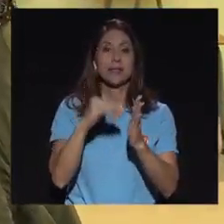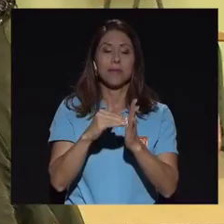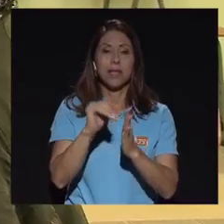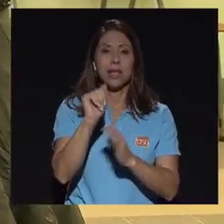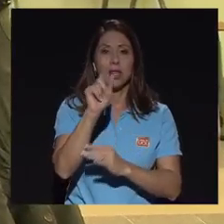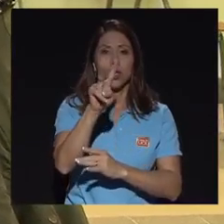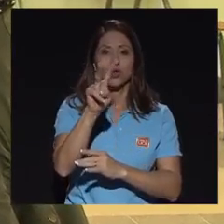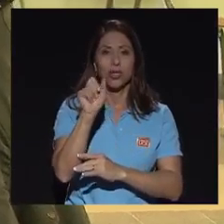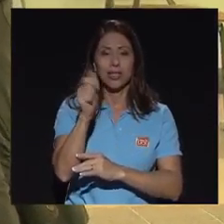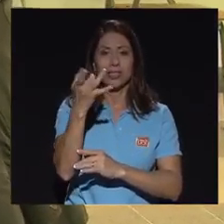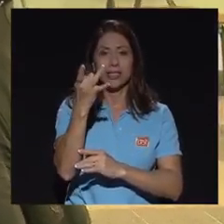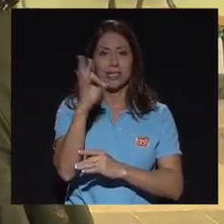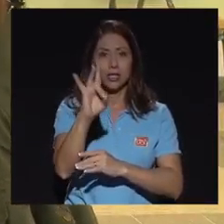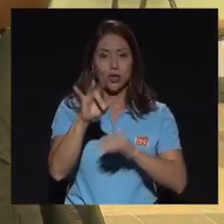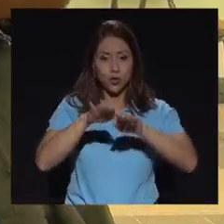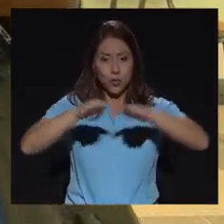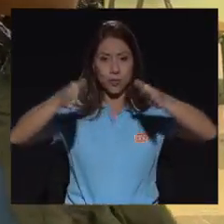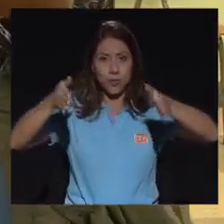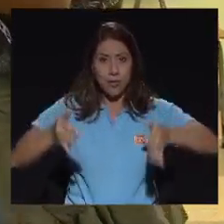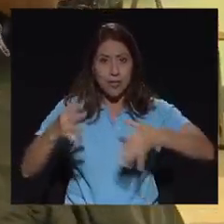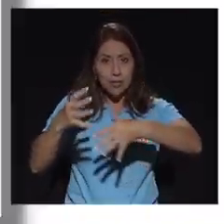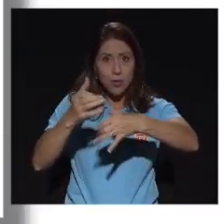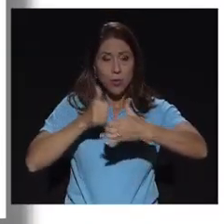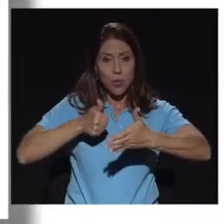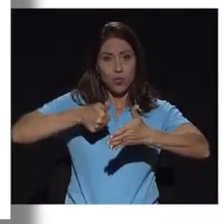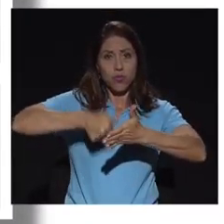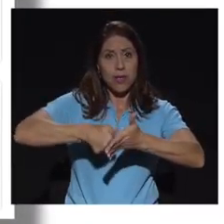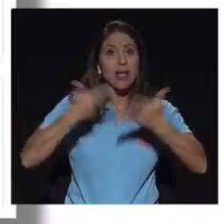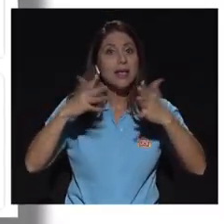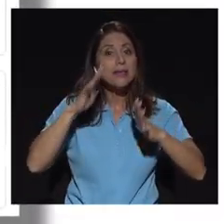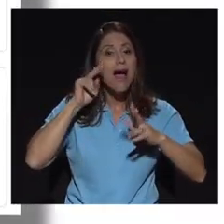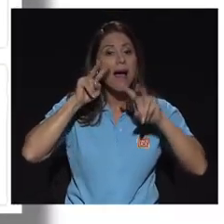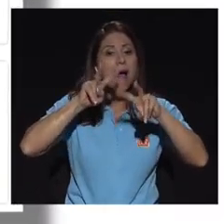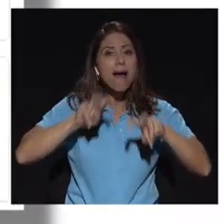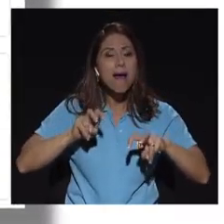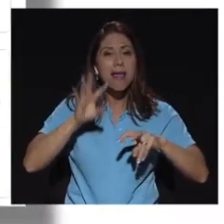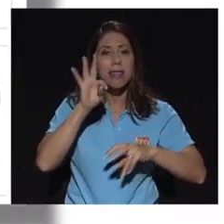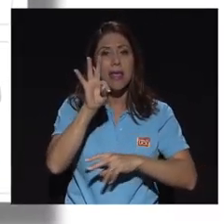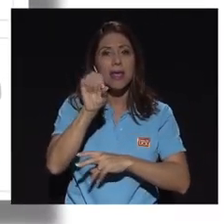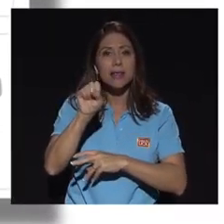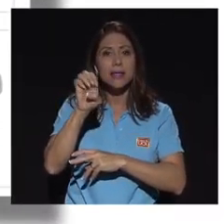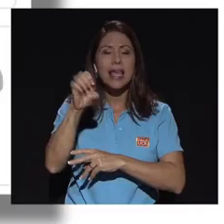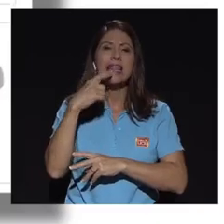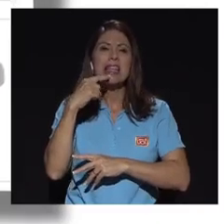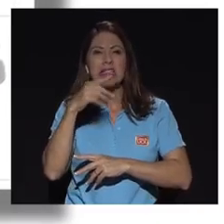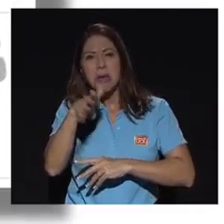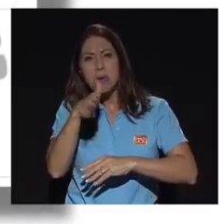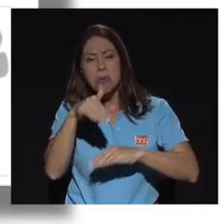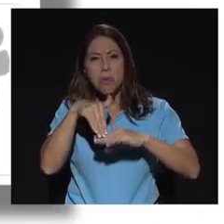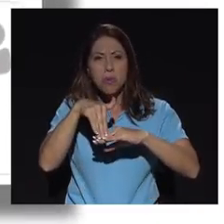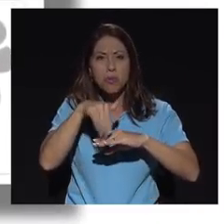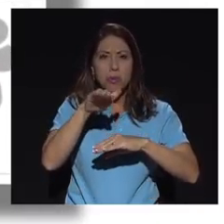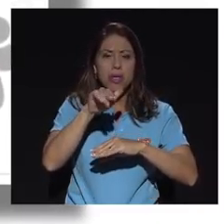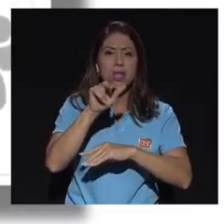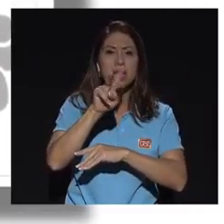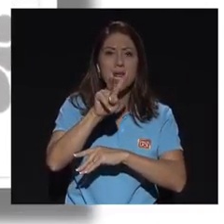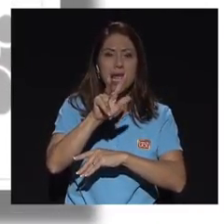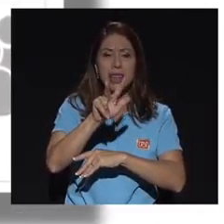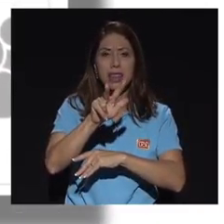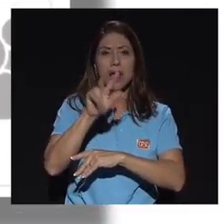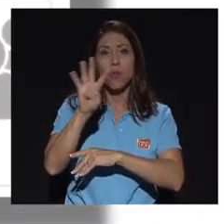juntas procesadas por el Tribunal Supremo de Elecciones señalan que hubo poco más de 34% de